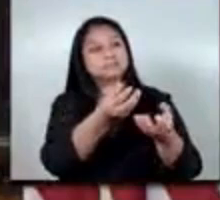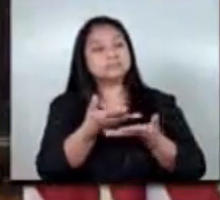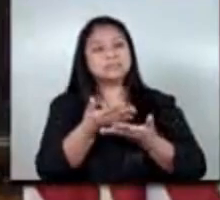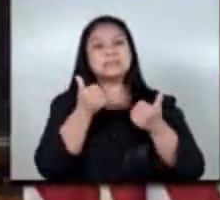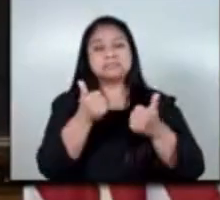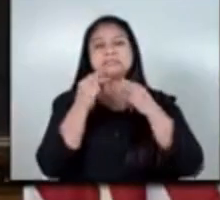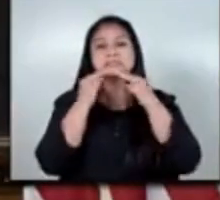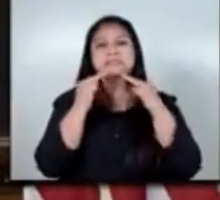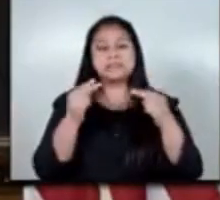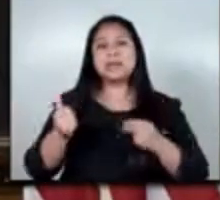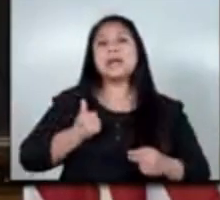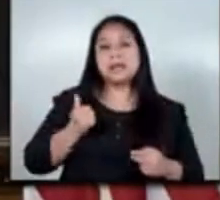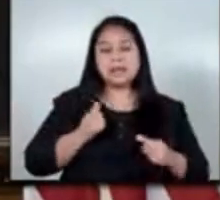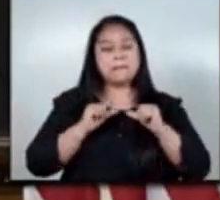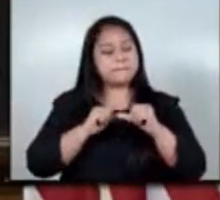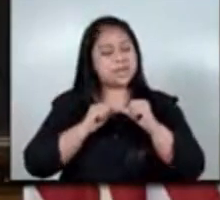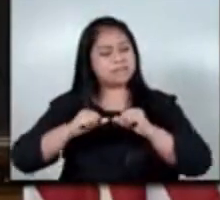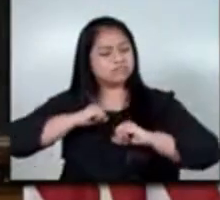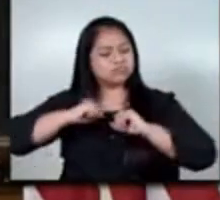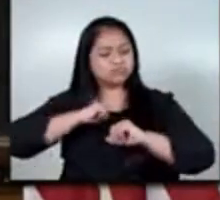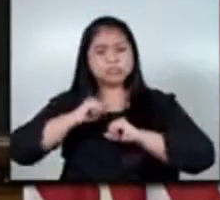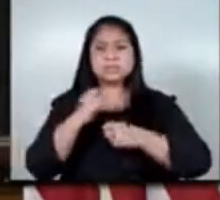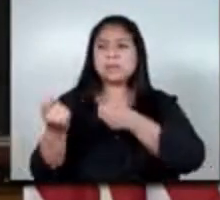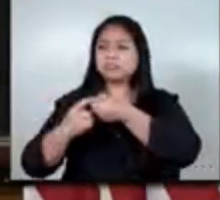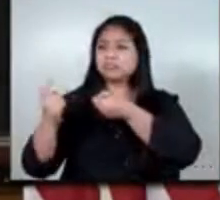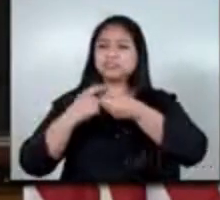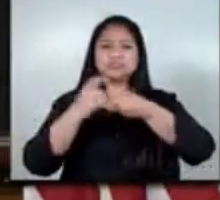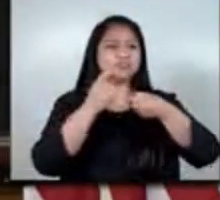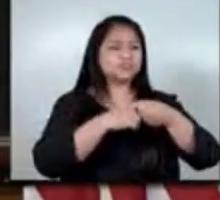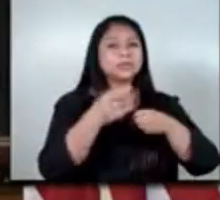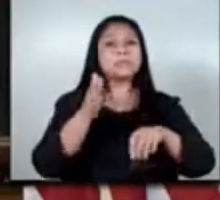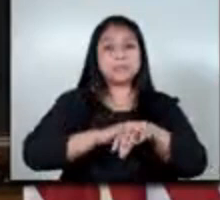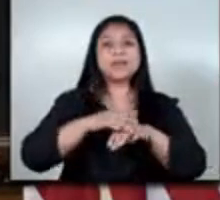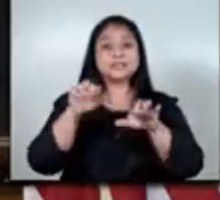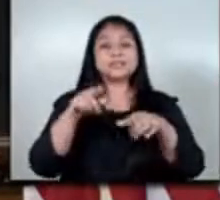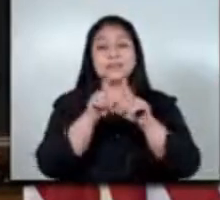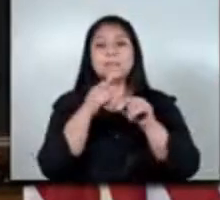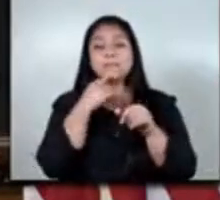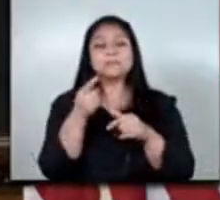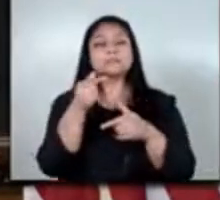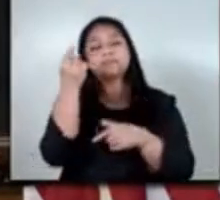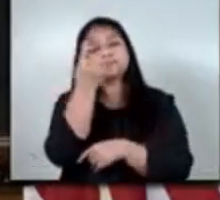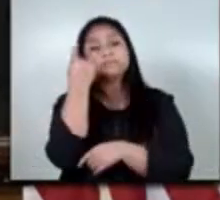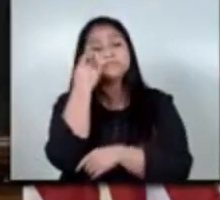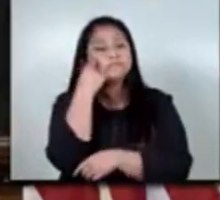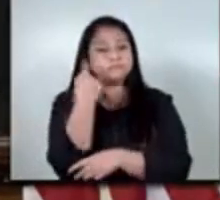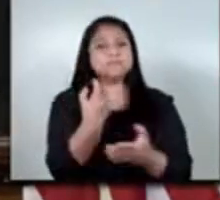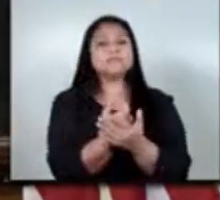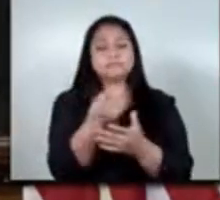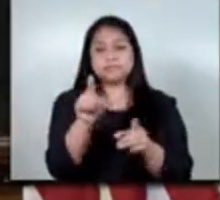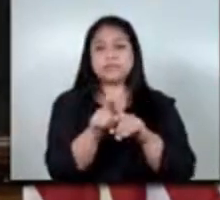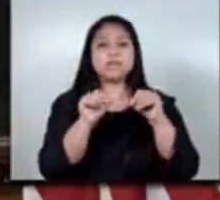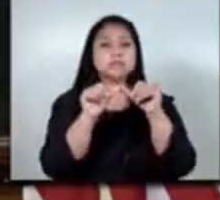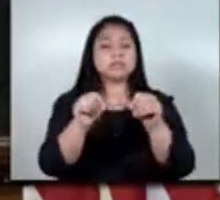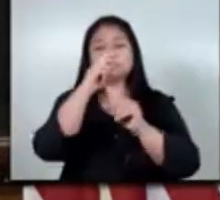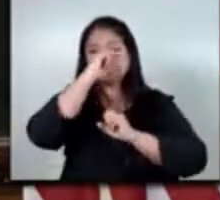del gobierno de canadá para seguir fortaleciendo todo el proceso de reclutamiento entonces creemos que que es importante sepan que vamos a seguir trabajando